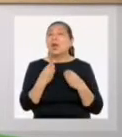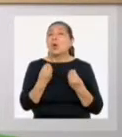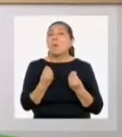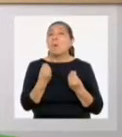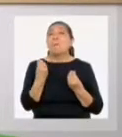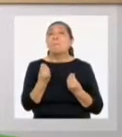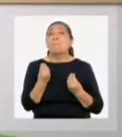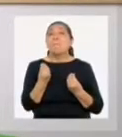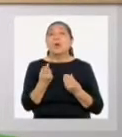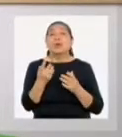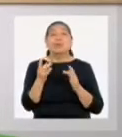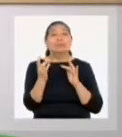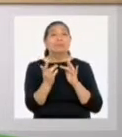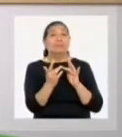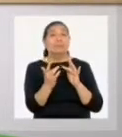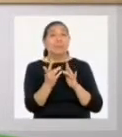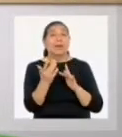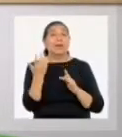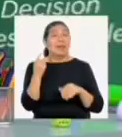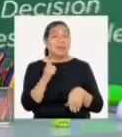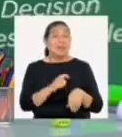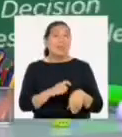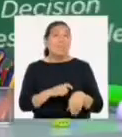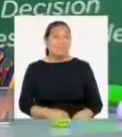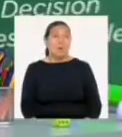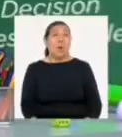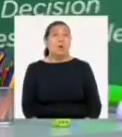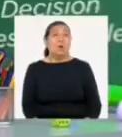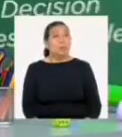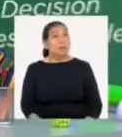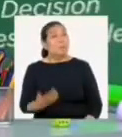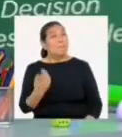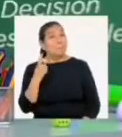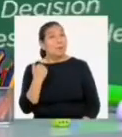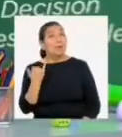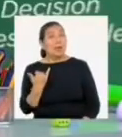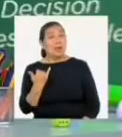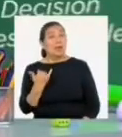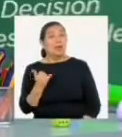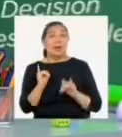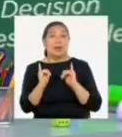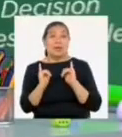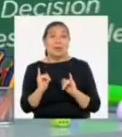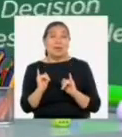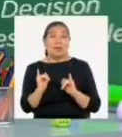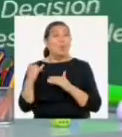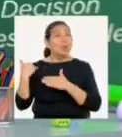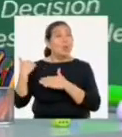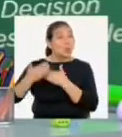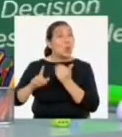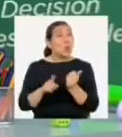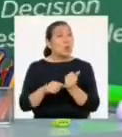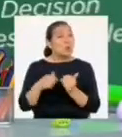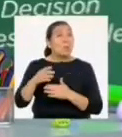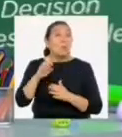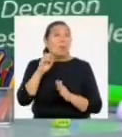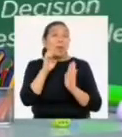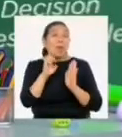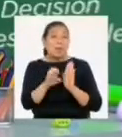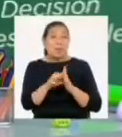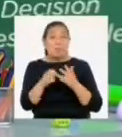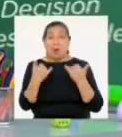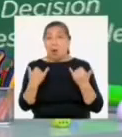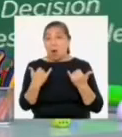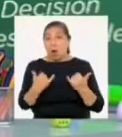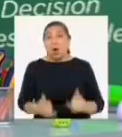determinado por las entidades de la época. Y tal vez por ello, hoy quedan consecuencias de eso, ¿no? Por ejemplo,